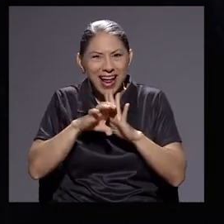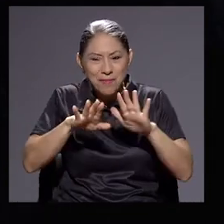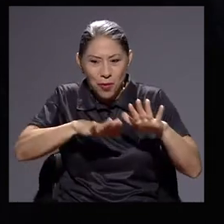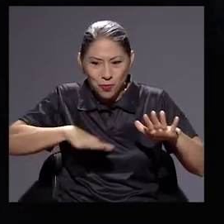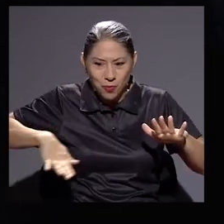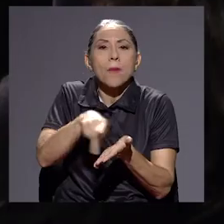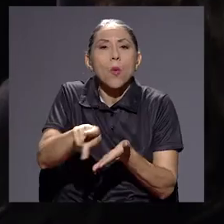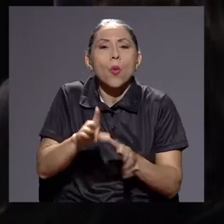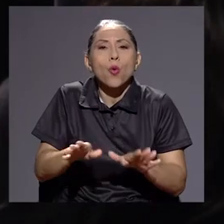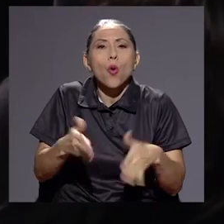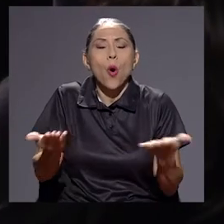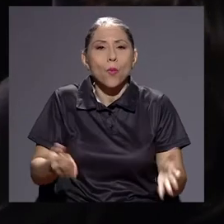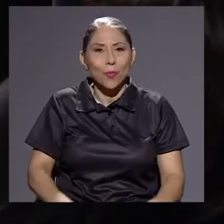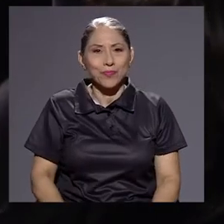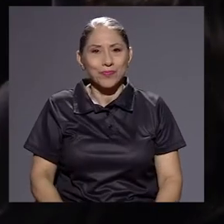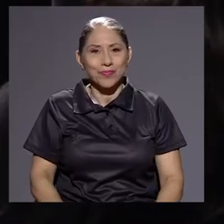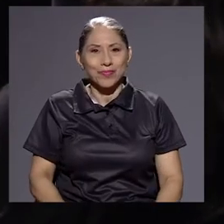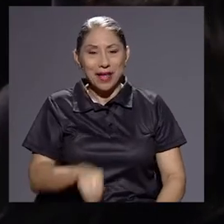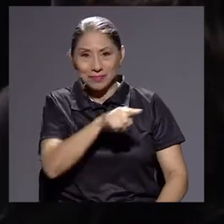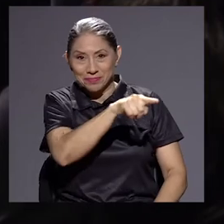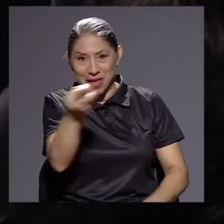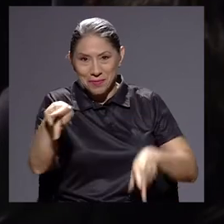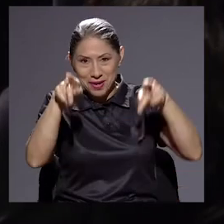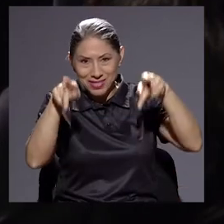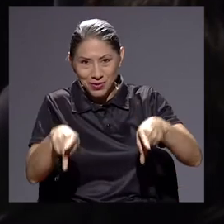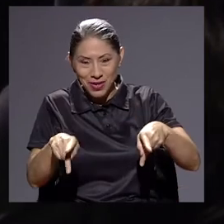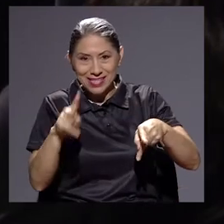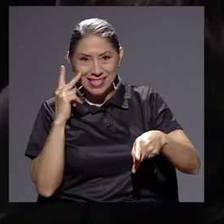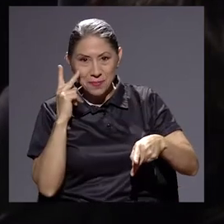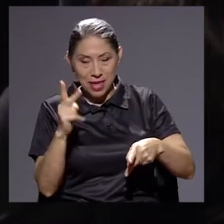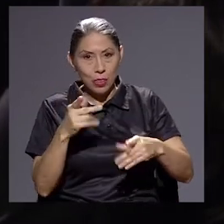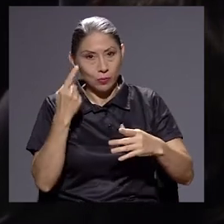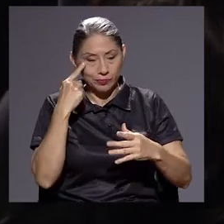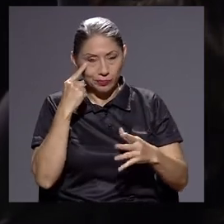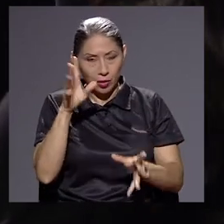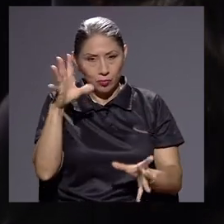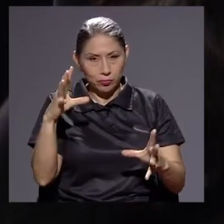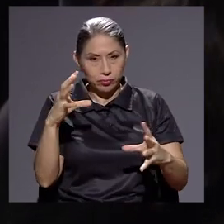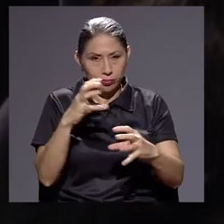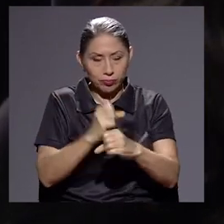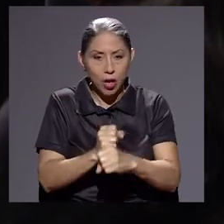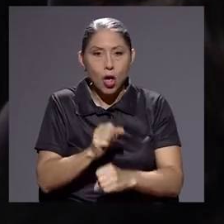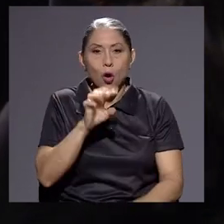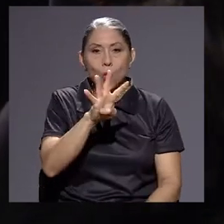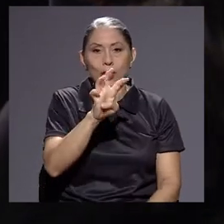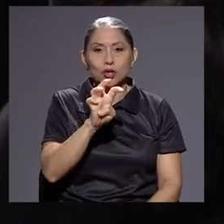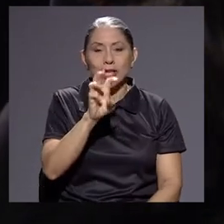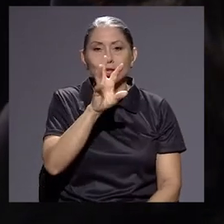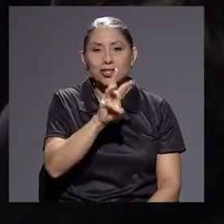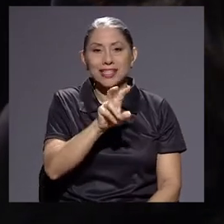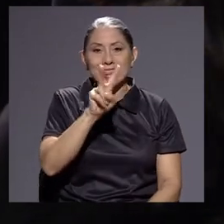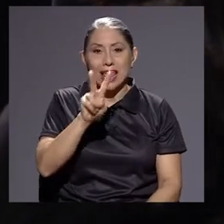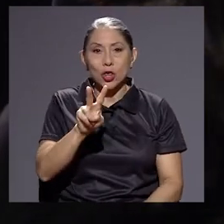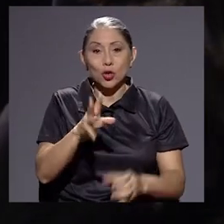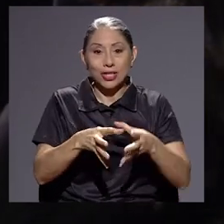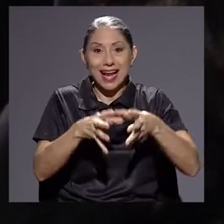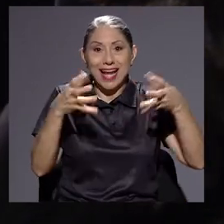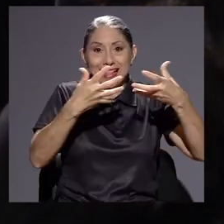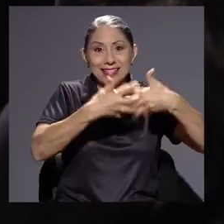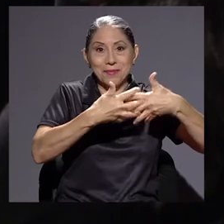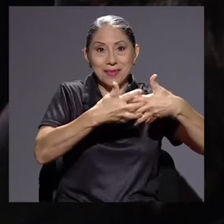del pastel. Vamos a ponerle la imagen a las personas que nos acompañan. Existen 462 grandes contribuyentes, de los cuales